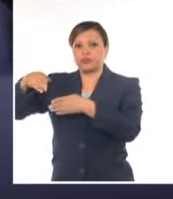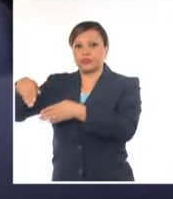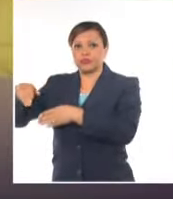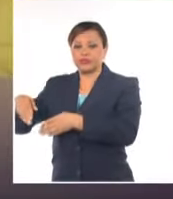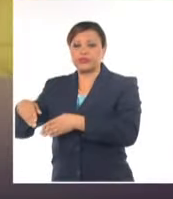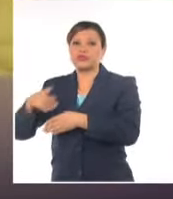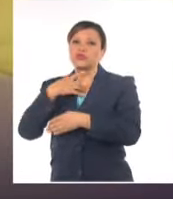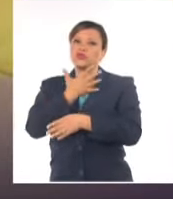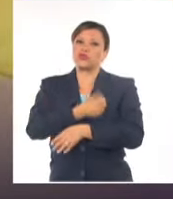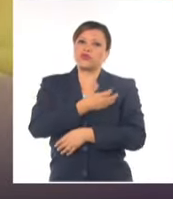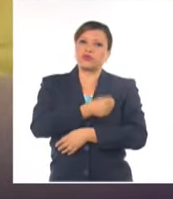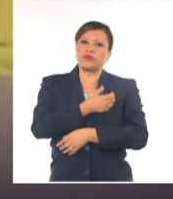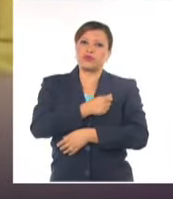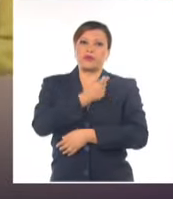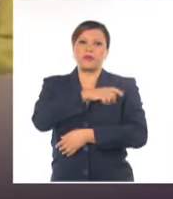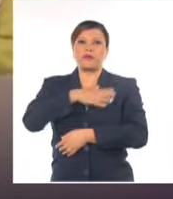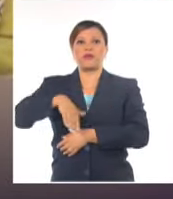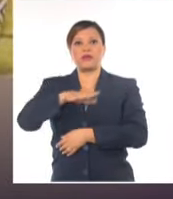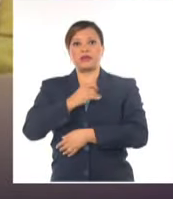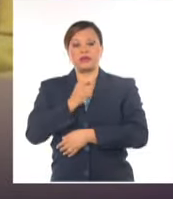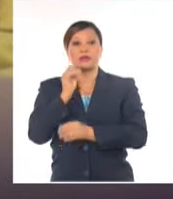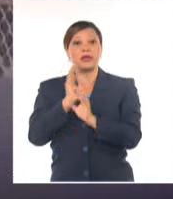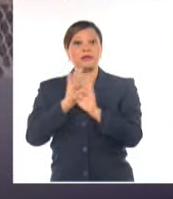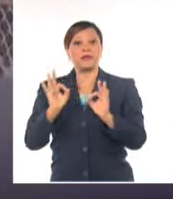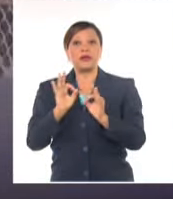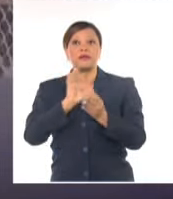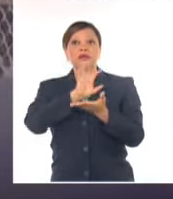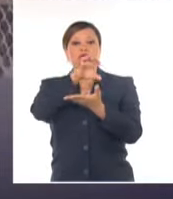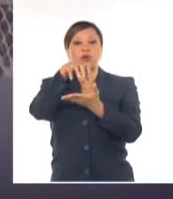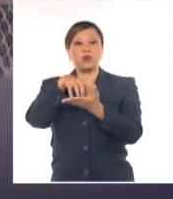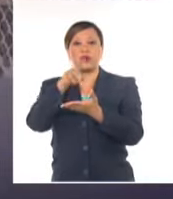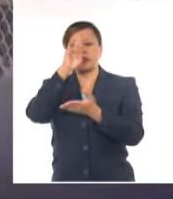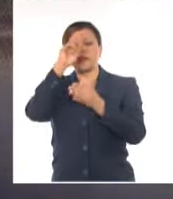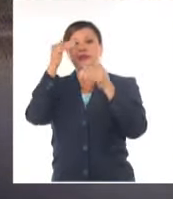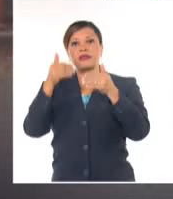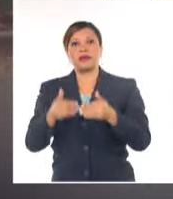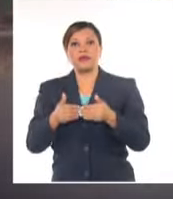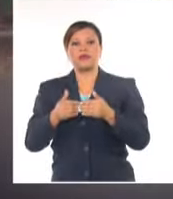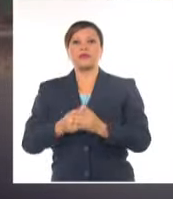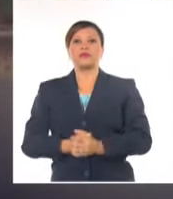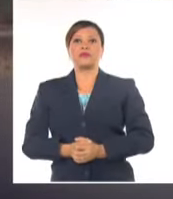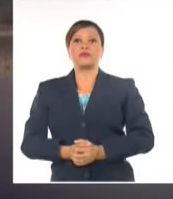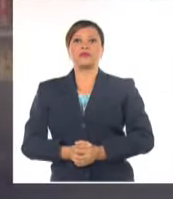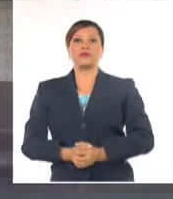sufrimiento especialmente con las instalaciones de salud ya desbordadas